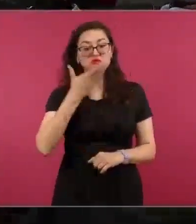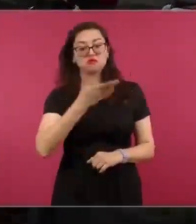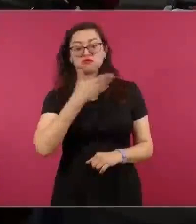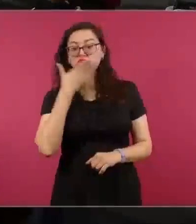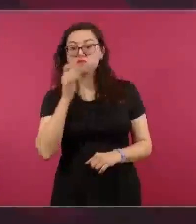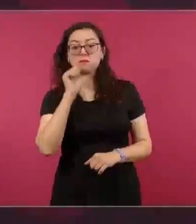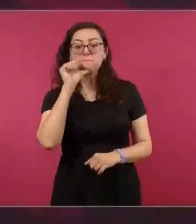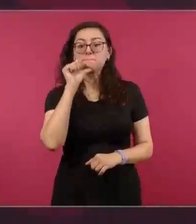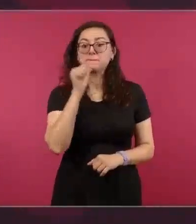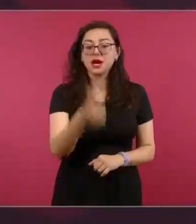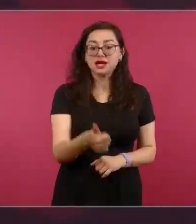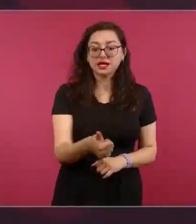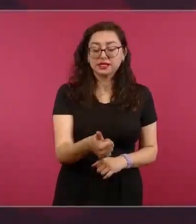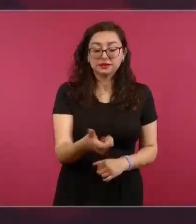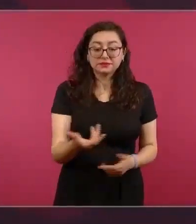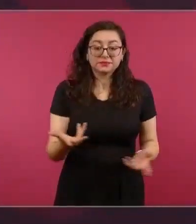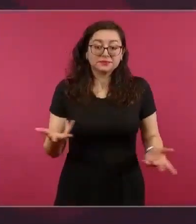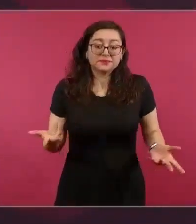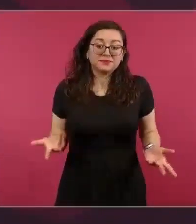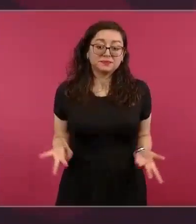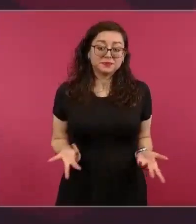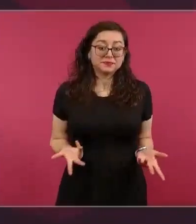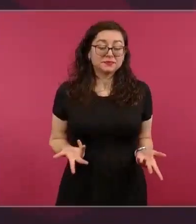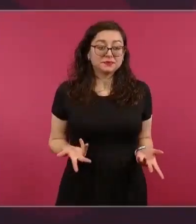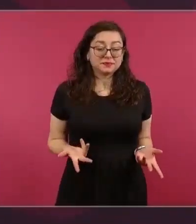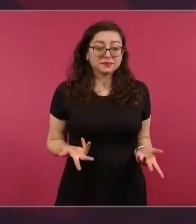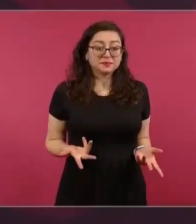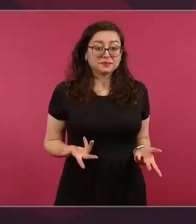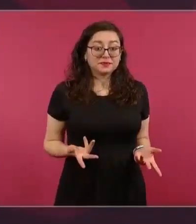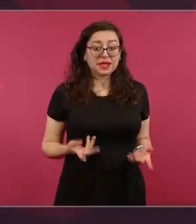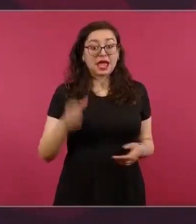sacó el Departamento de Estado una resolución